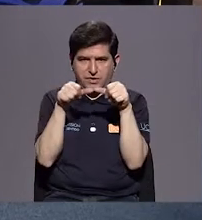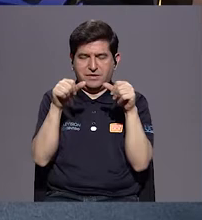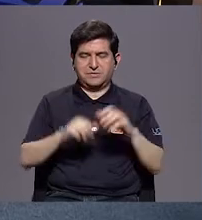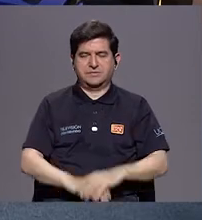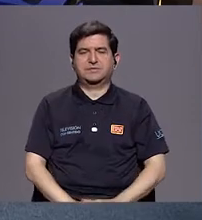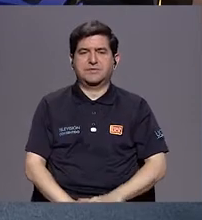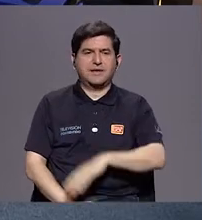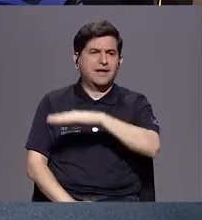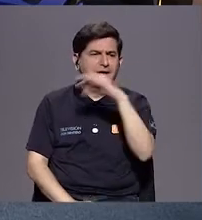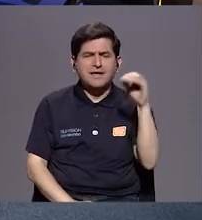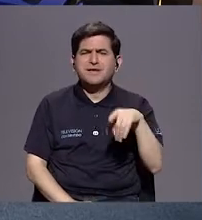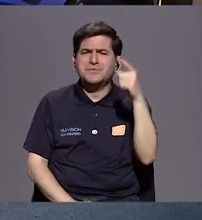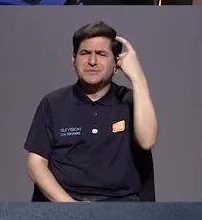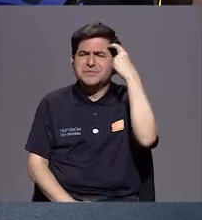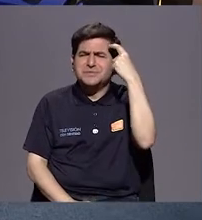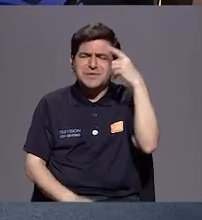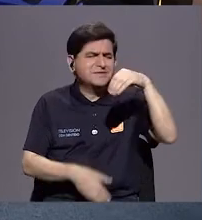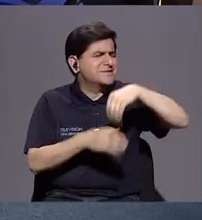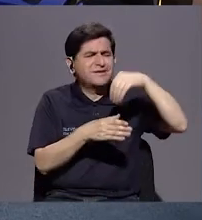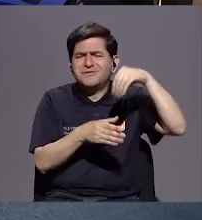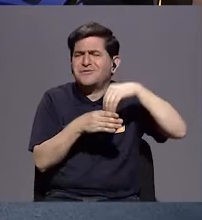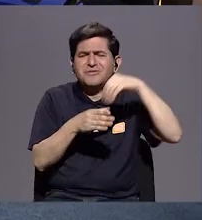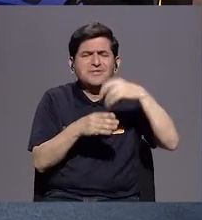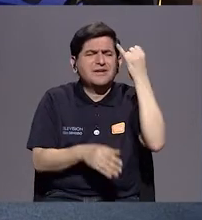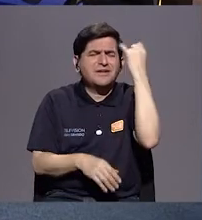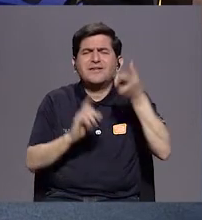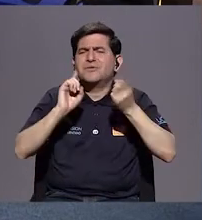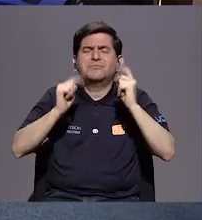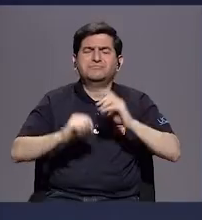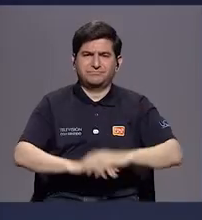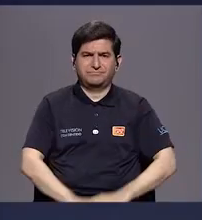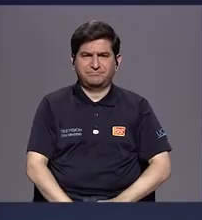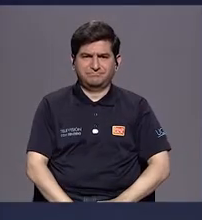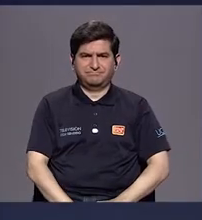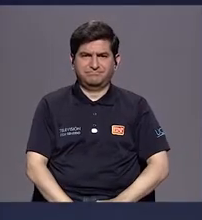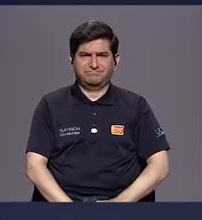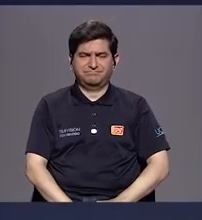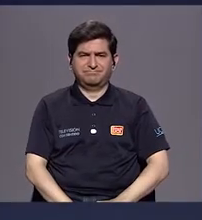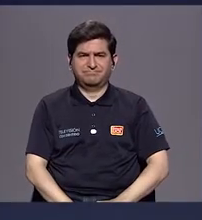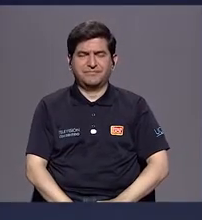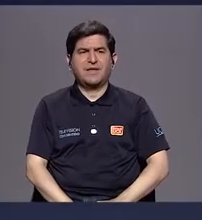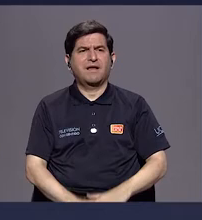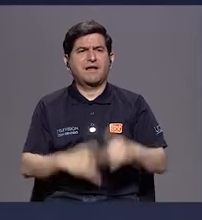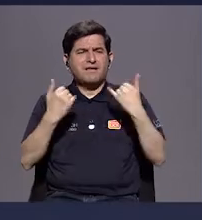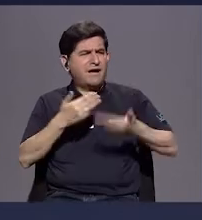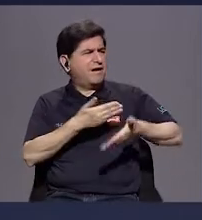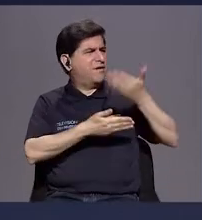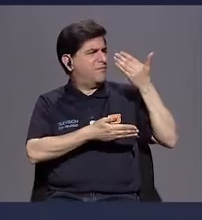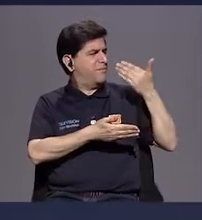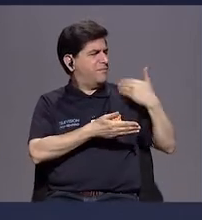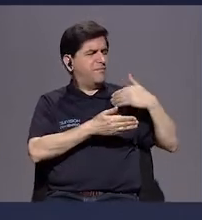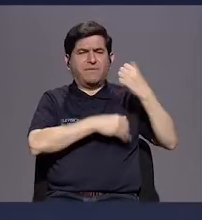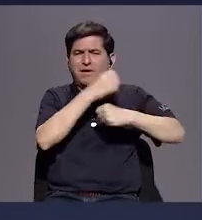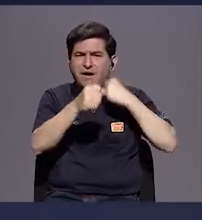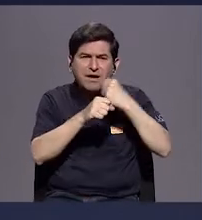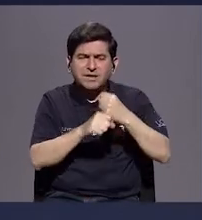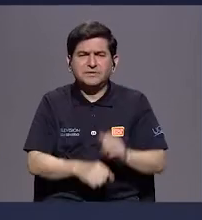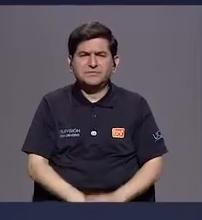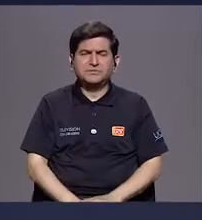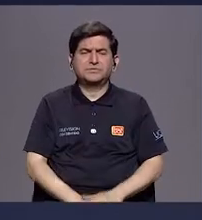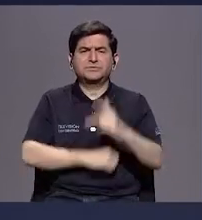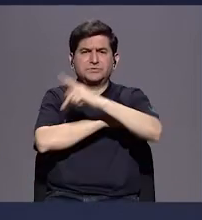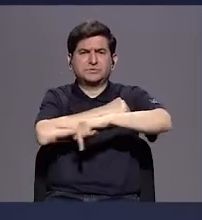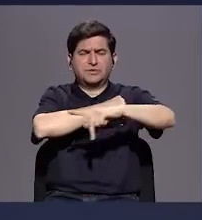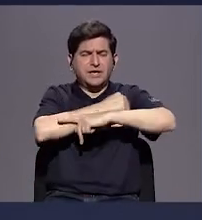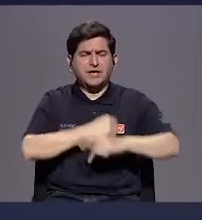y de qué le parece el contenido de esa iniciativa. Bueno, realmente desde hace muchos años el país